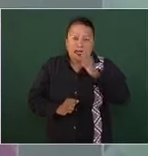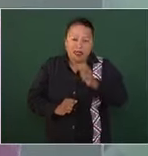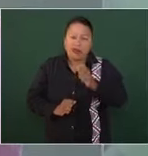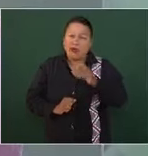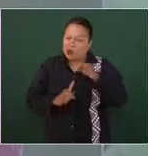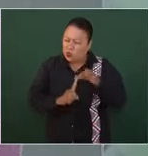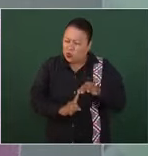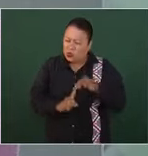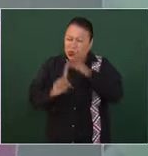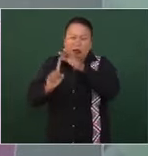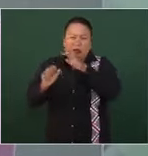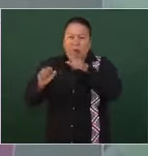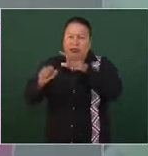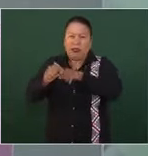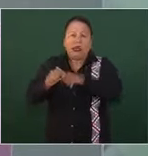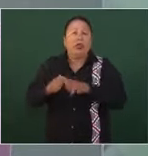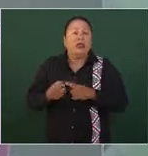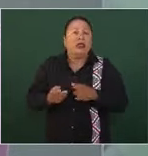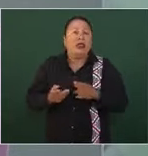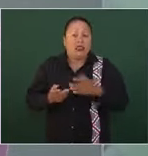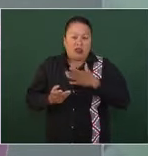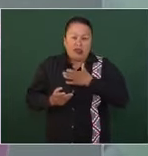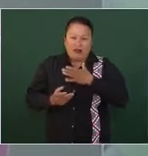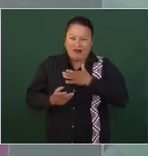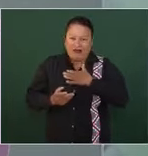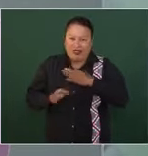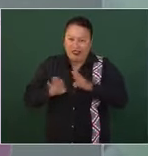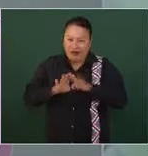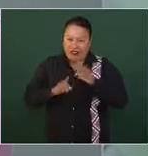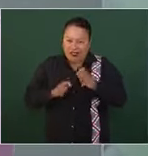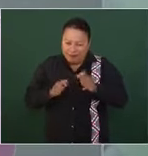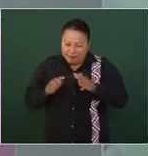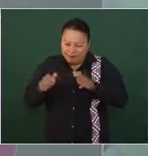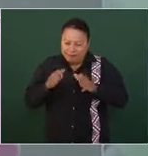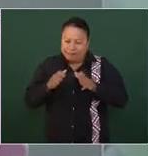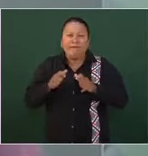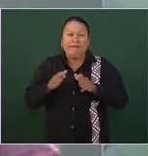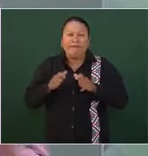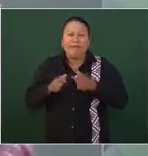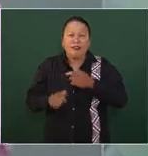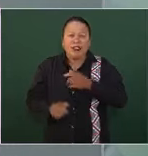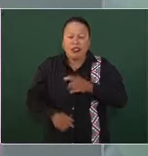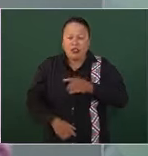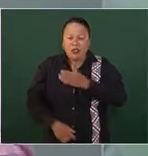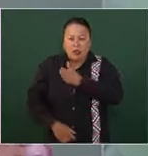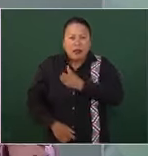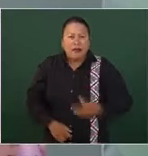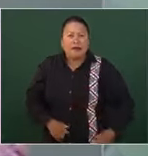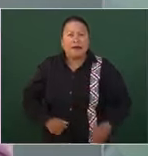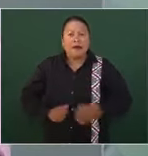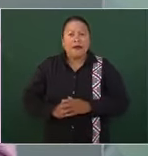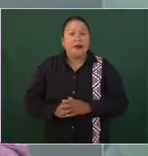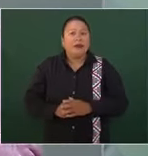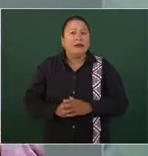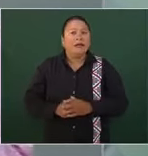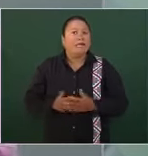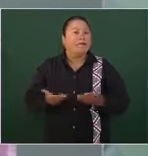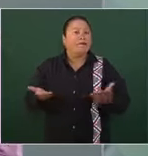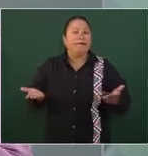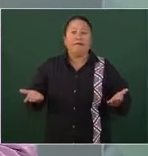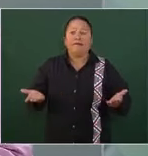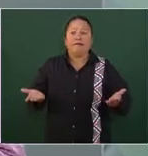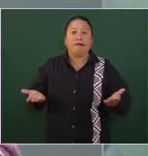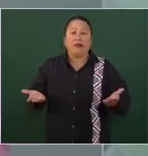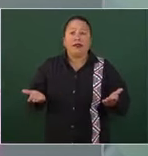que represento es el de que no hay